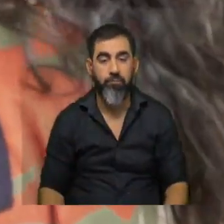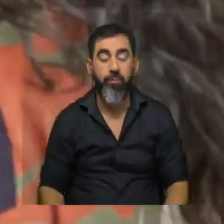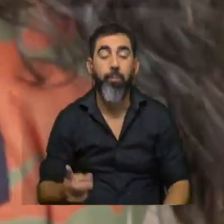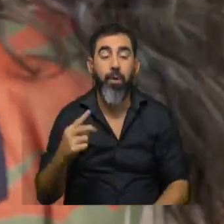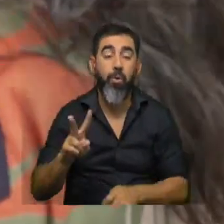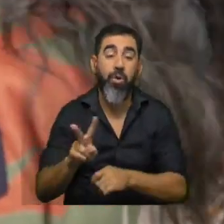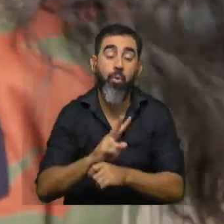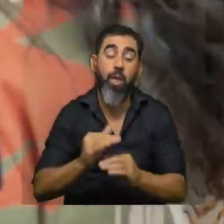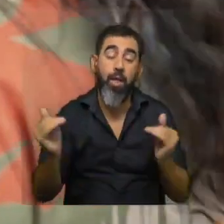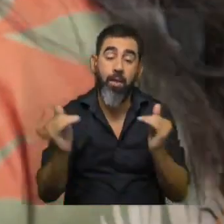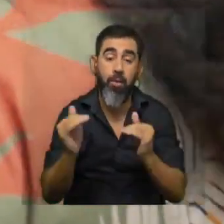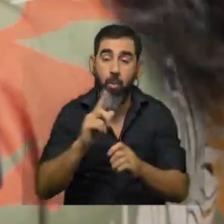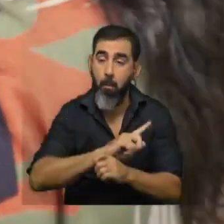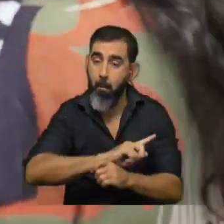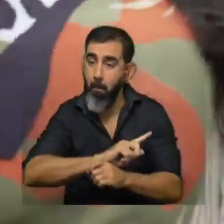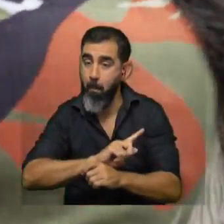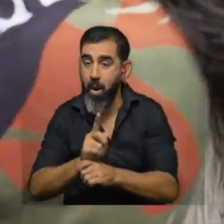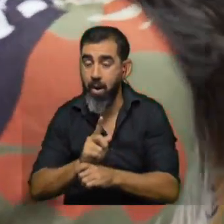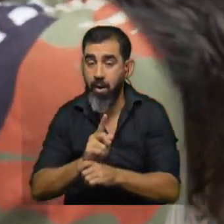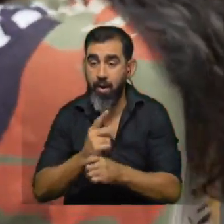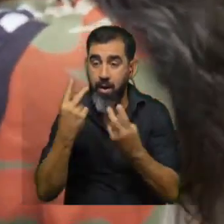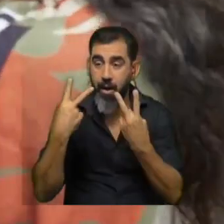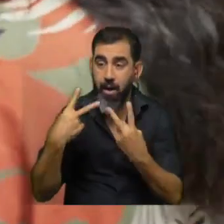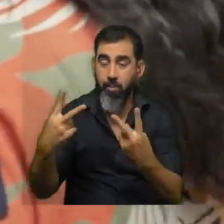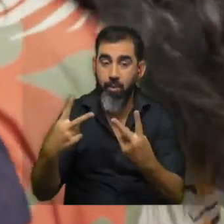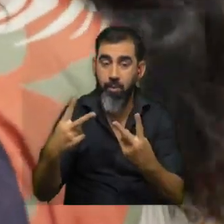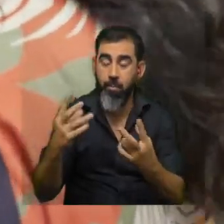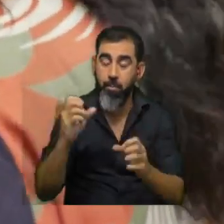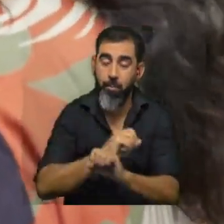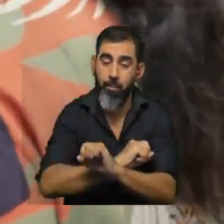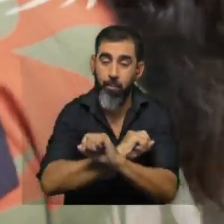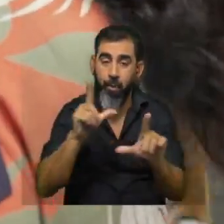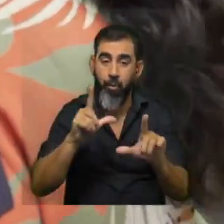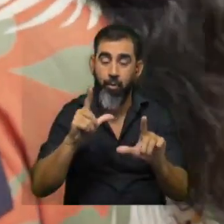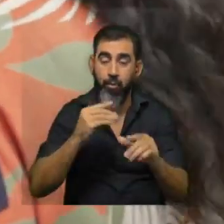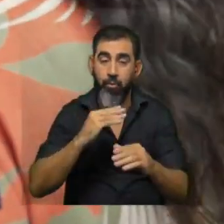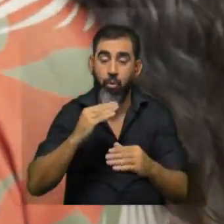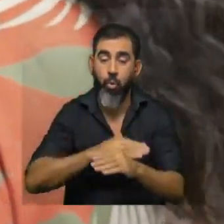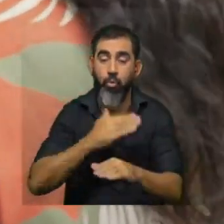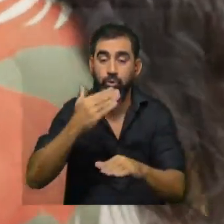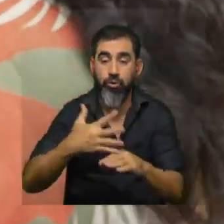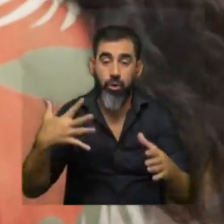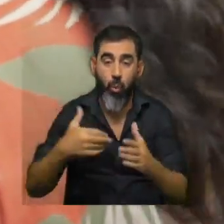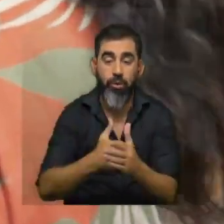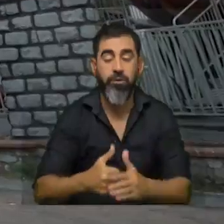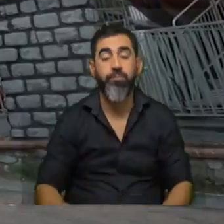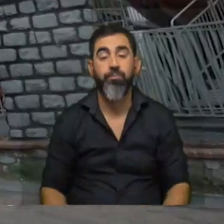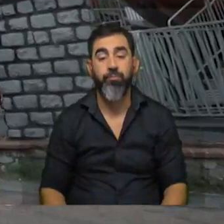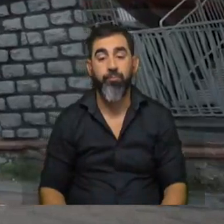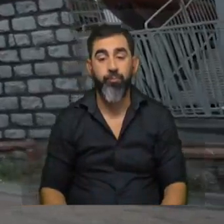tránsito o sea cuanto más rápido uno se está moviendo más terrible va a ser digamos ese efecto cuando se produzca el choque ¿no?